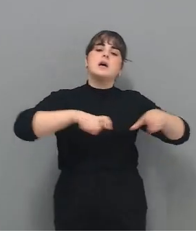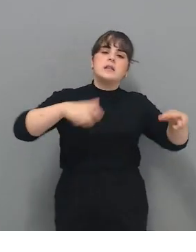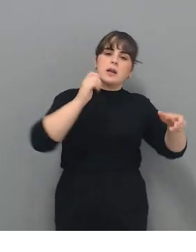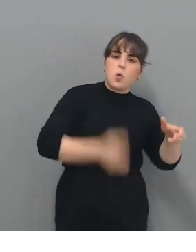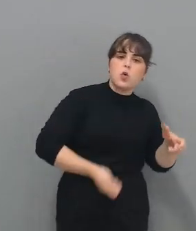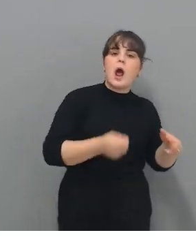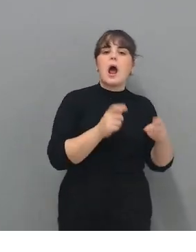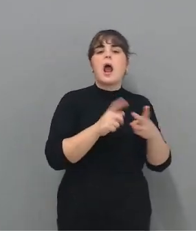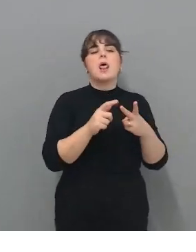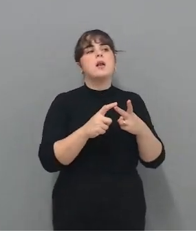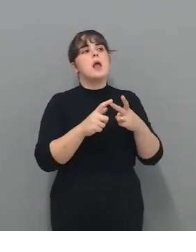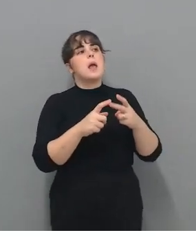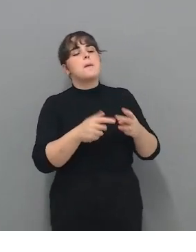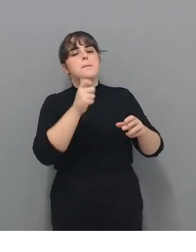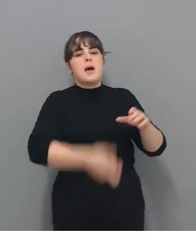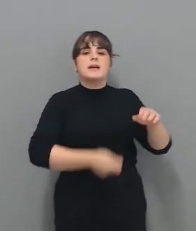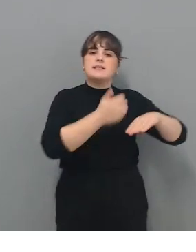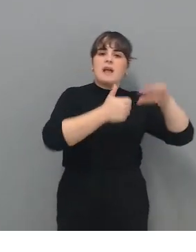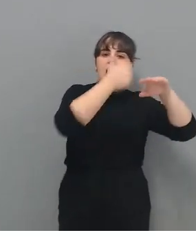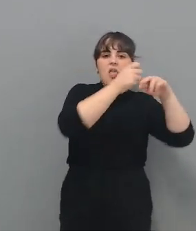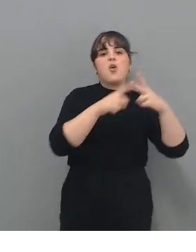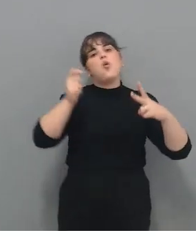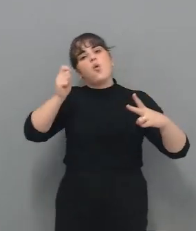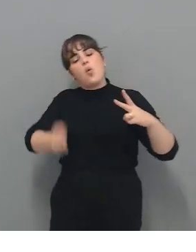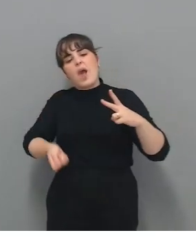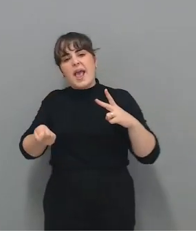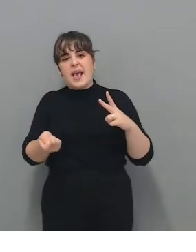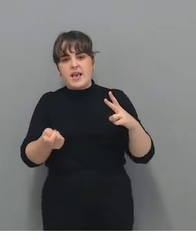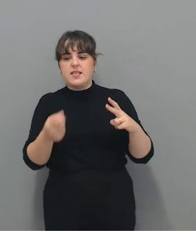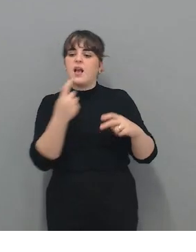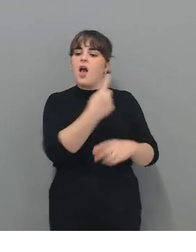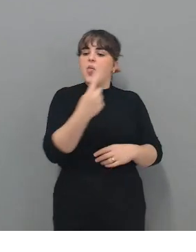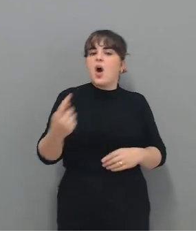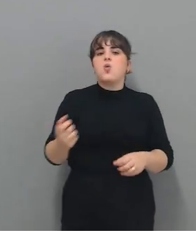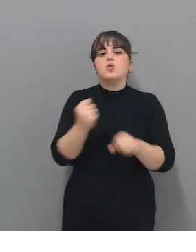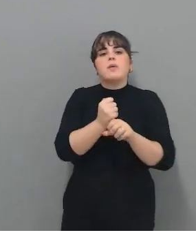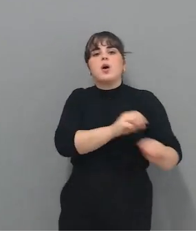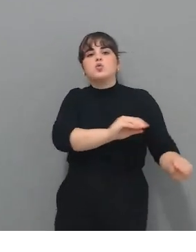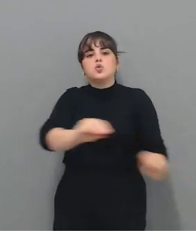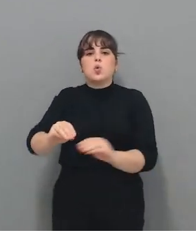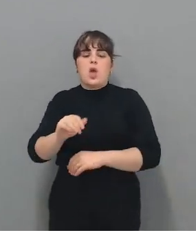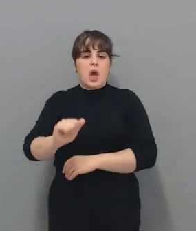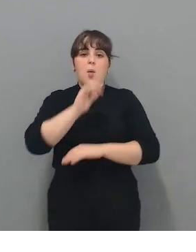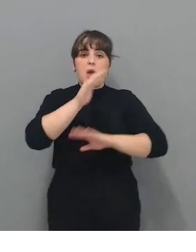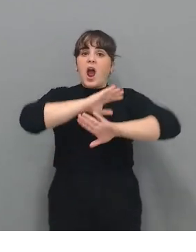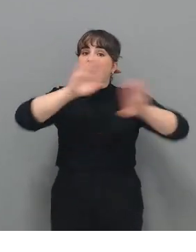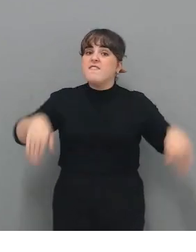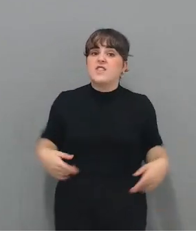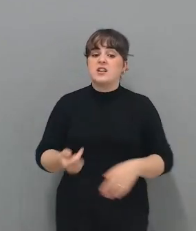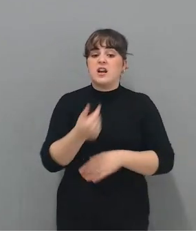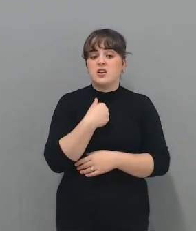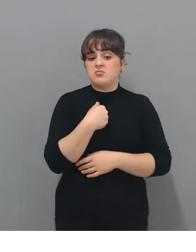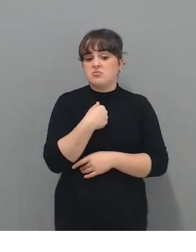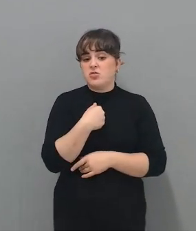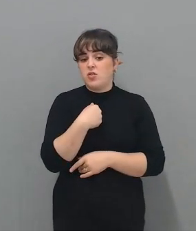magistrado, un juez, la Abogacía del Estado se dedica a tal. Porque al final yo, yo,